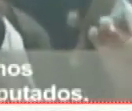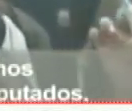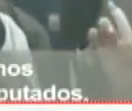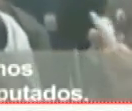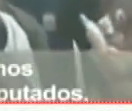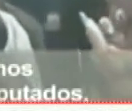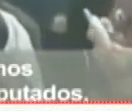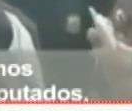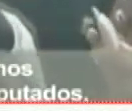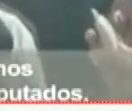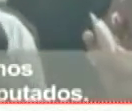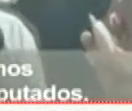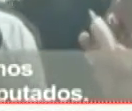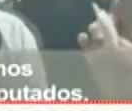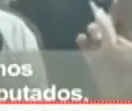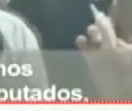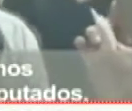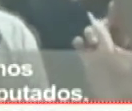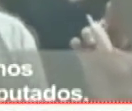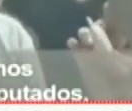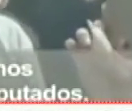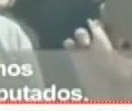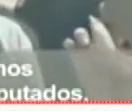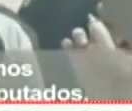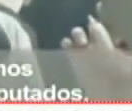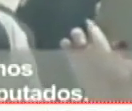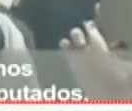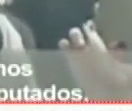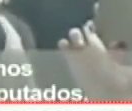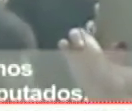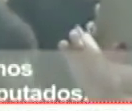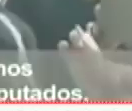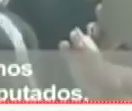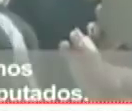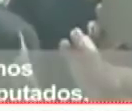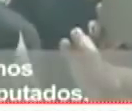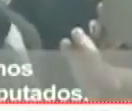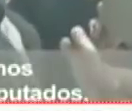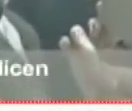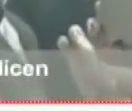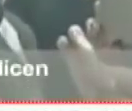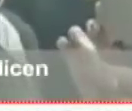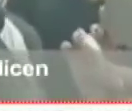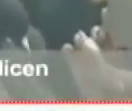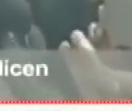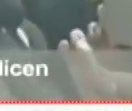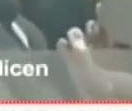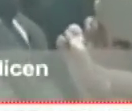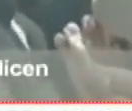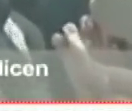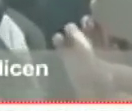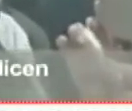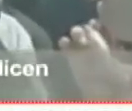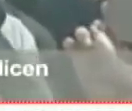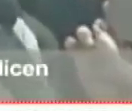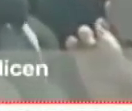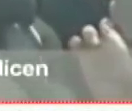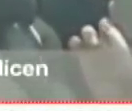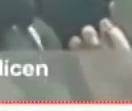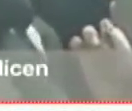esta fue la última semana me hemos comunicado con muchas personas con los empleados con las embajadas